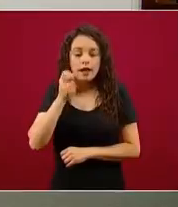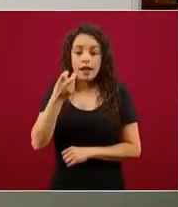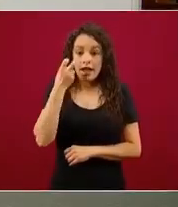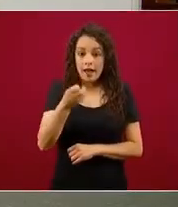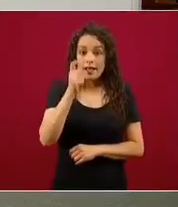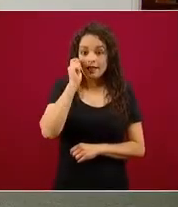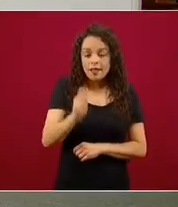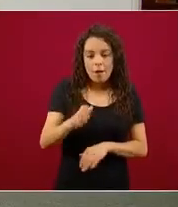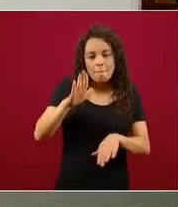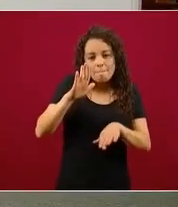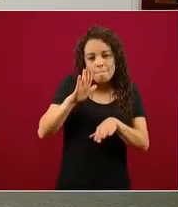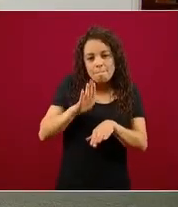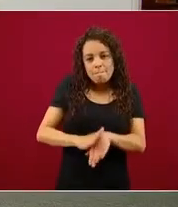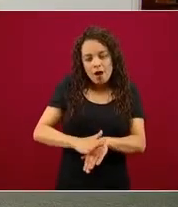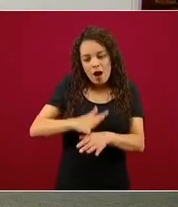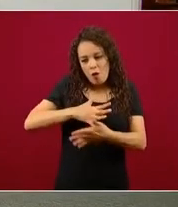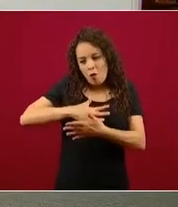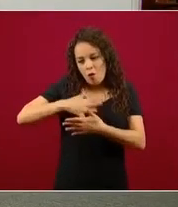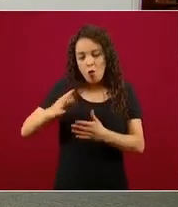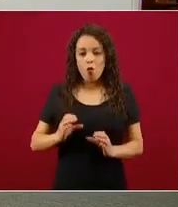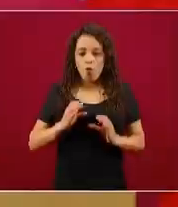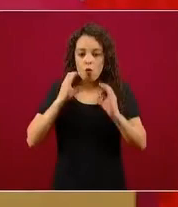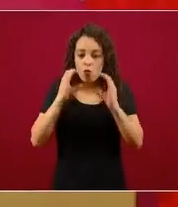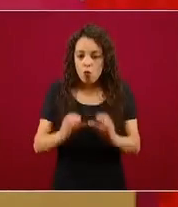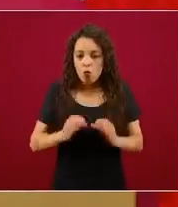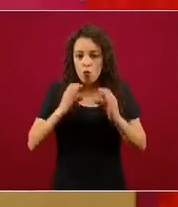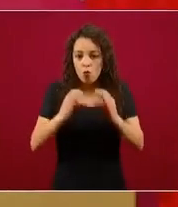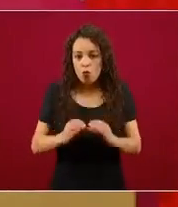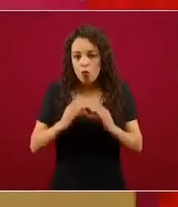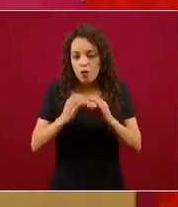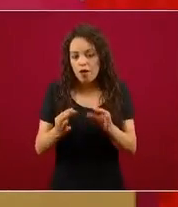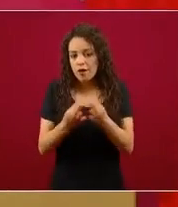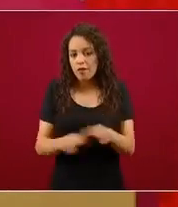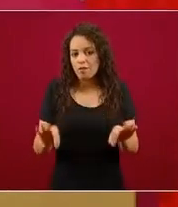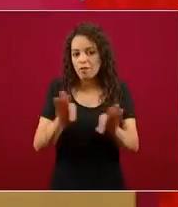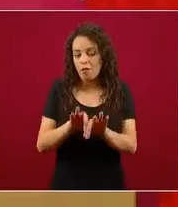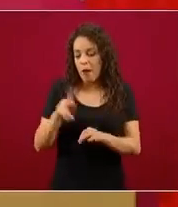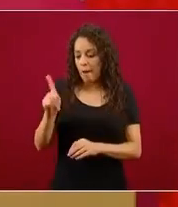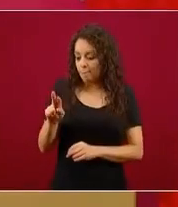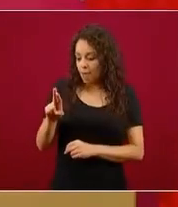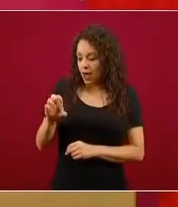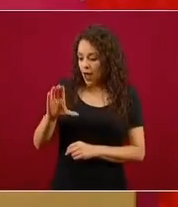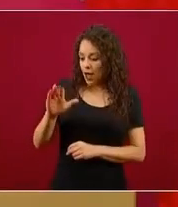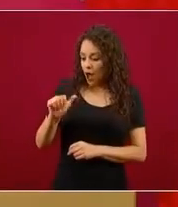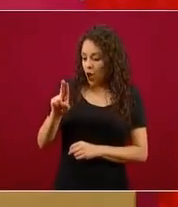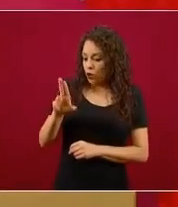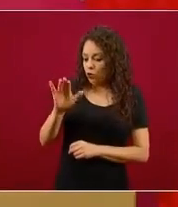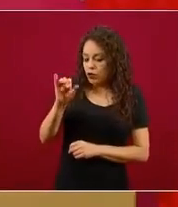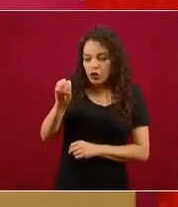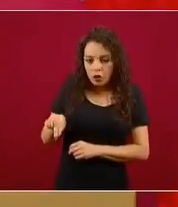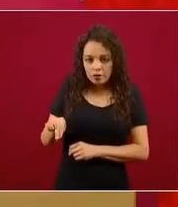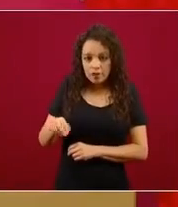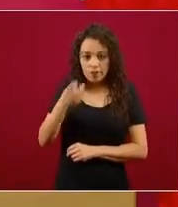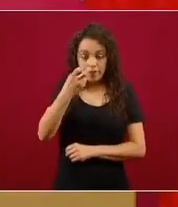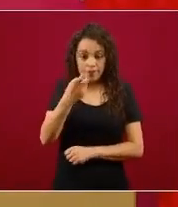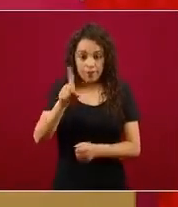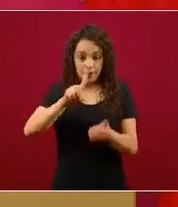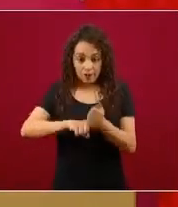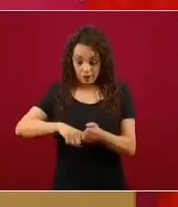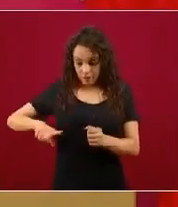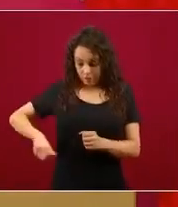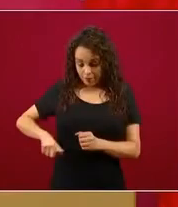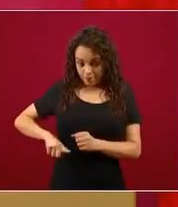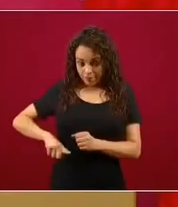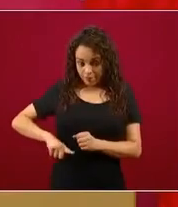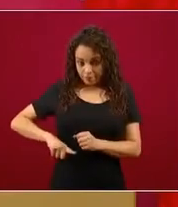referimos la semana pasada. En el diálogo con los gobiernos estatales precisamente se comentó sobre esto